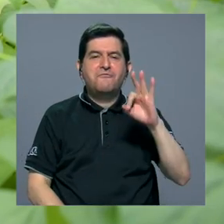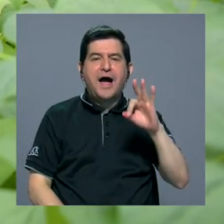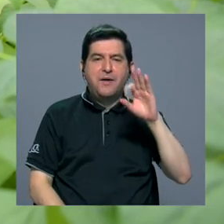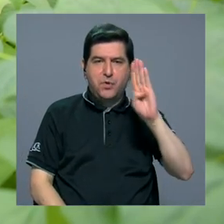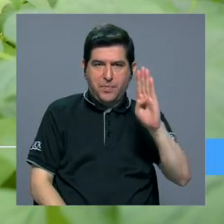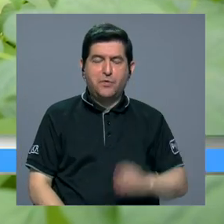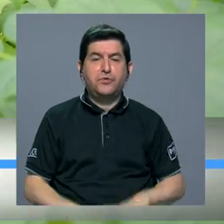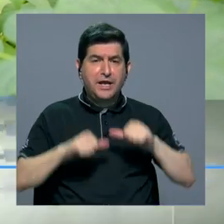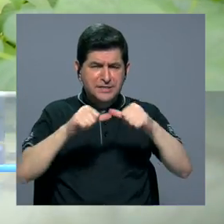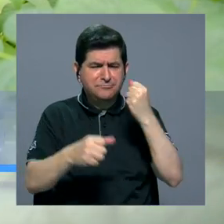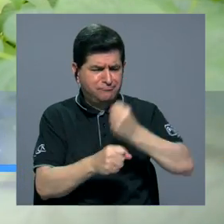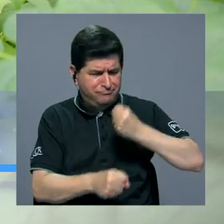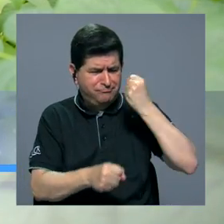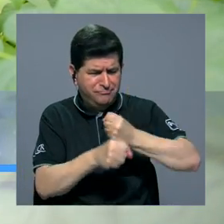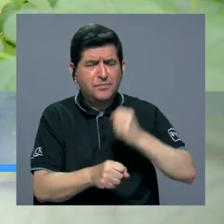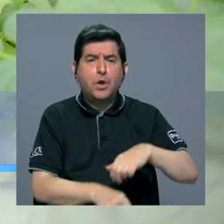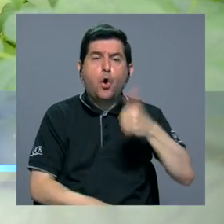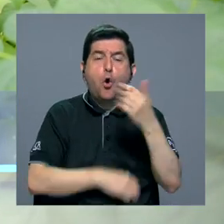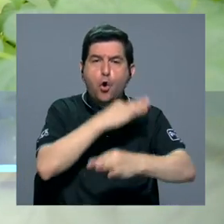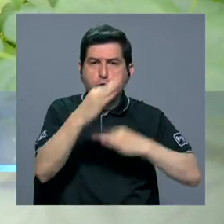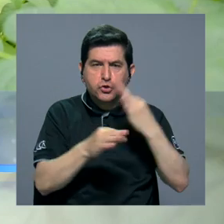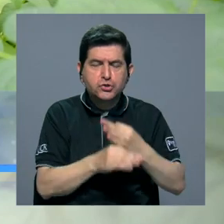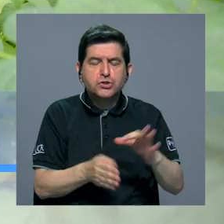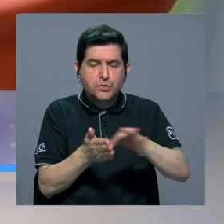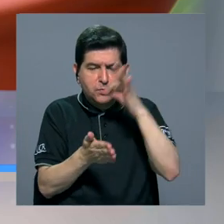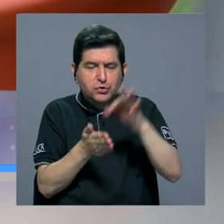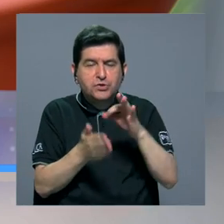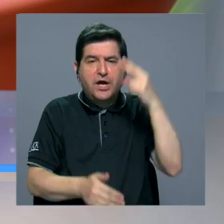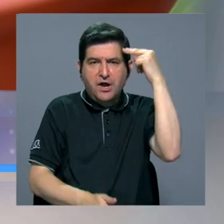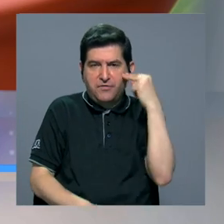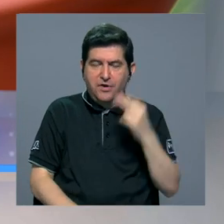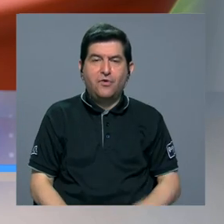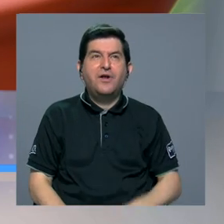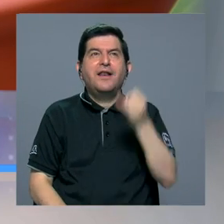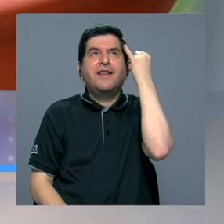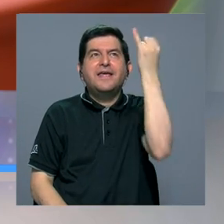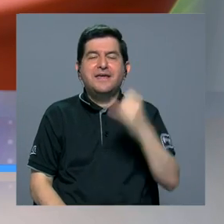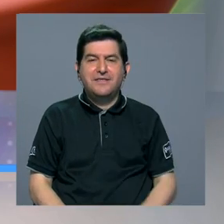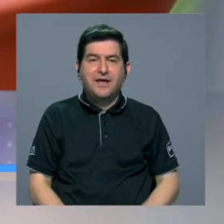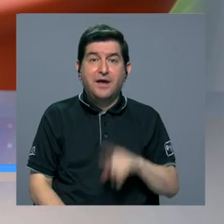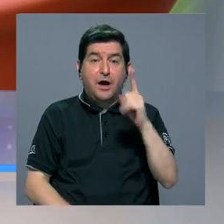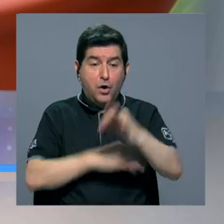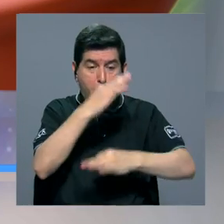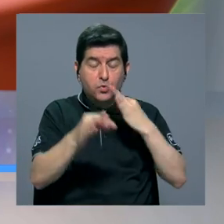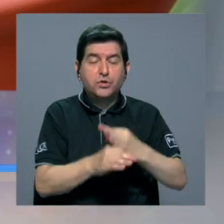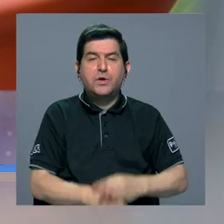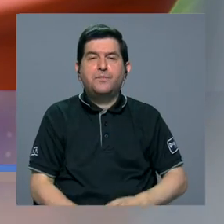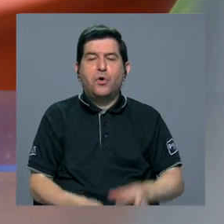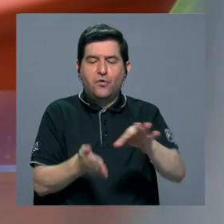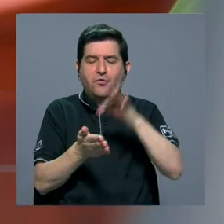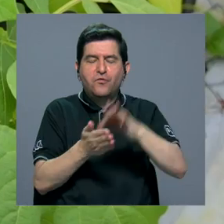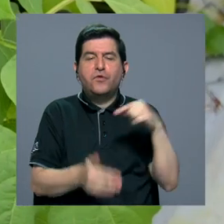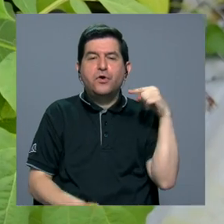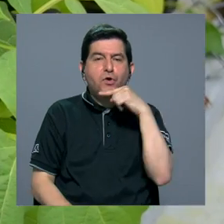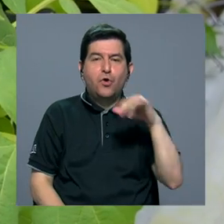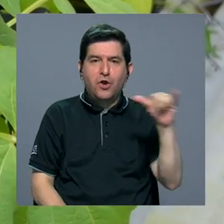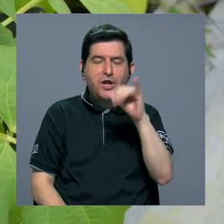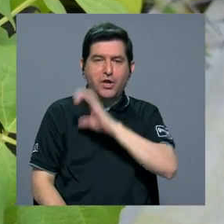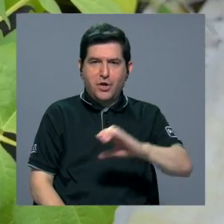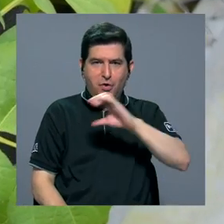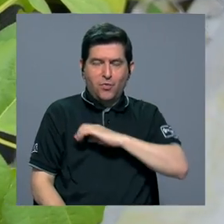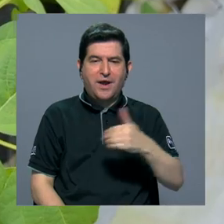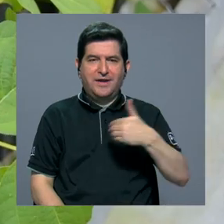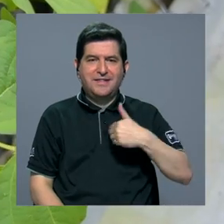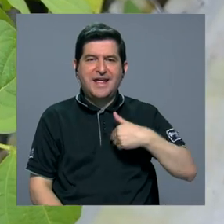Baudrit siguen trabajando en otras líneas variedades frijol negro y la idea es crear una línea de frijol rojo con las mismas